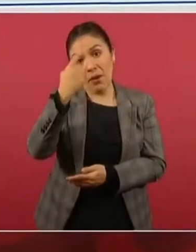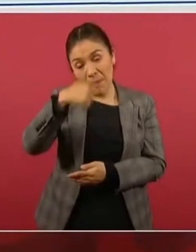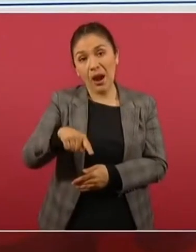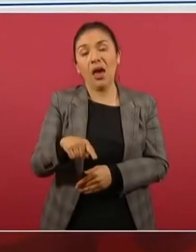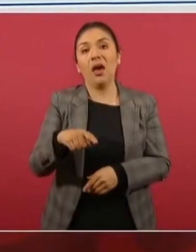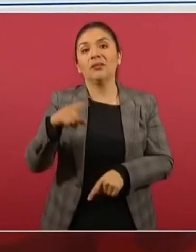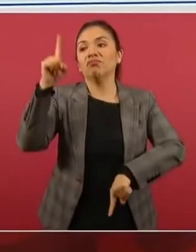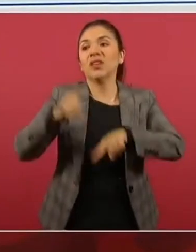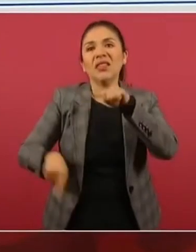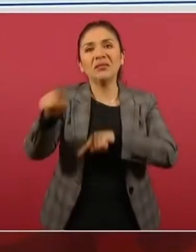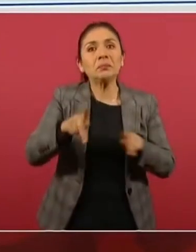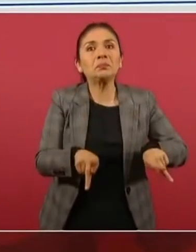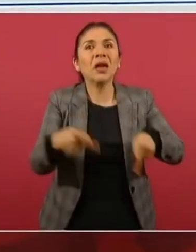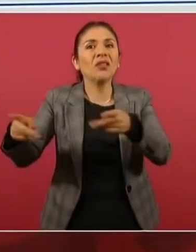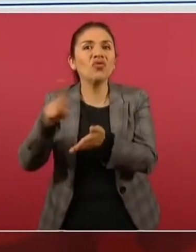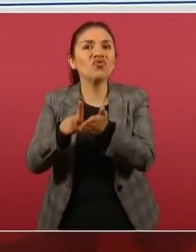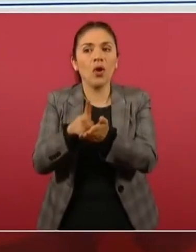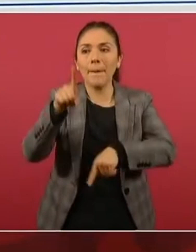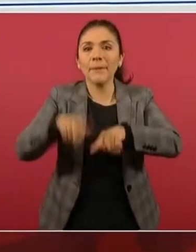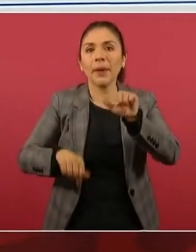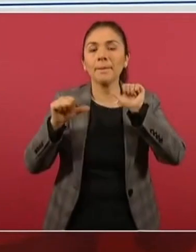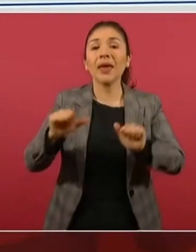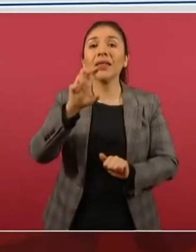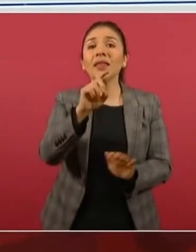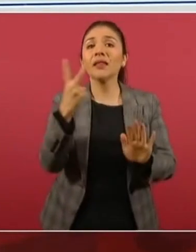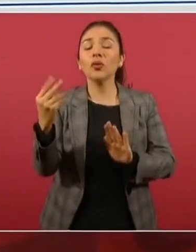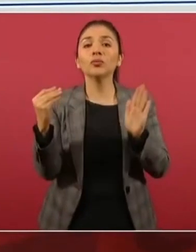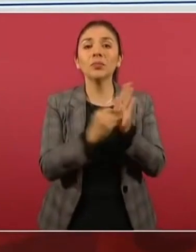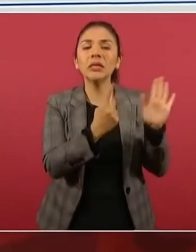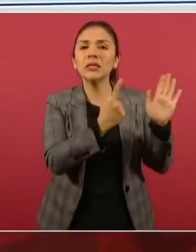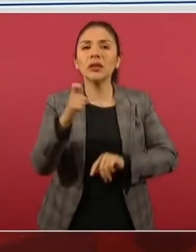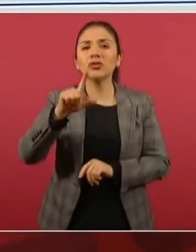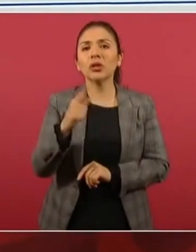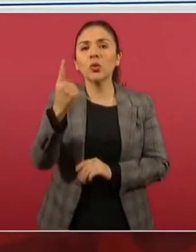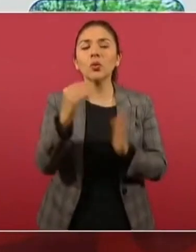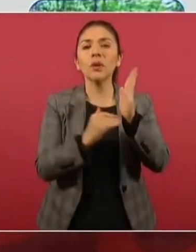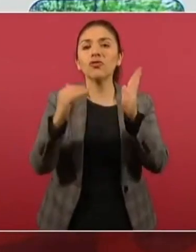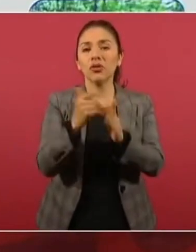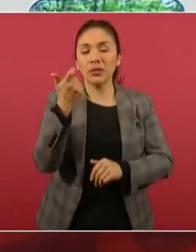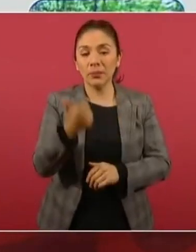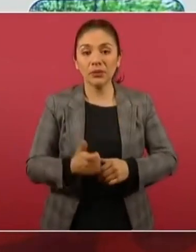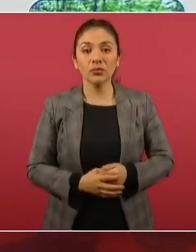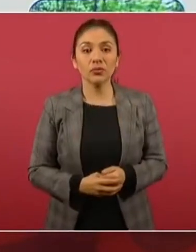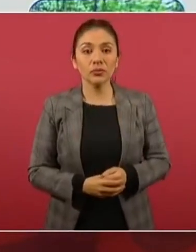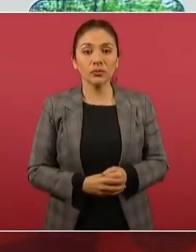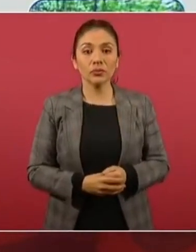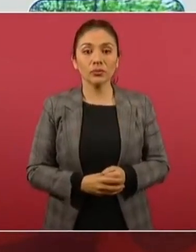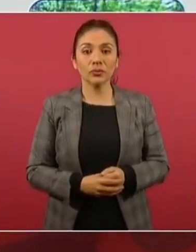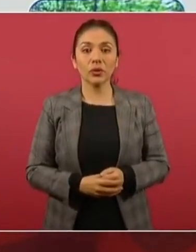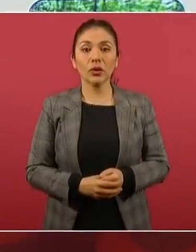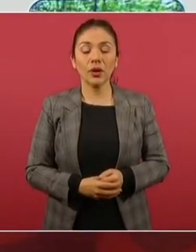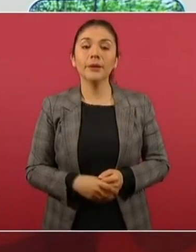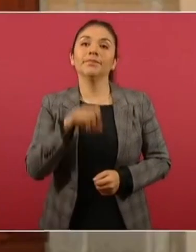delincuencia organizada por 32 mil 171 millones de pesos. Siguiente. Es